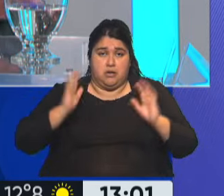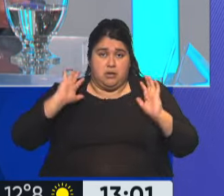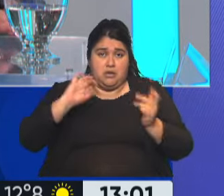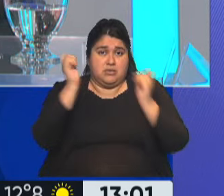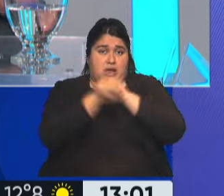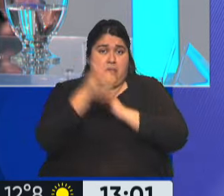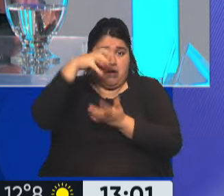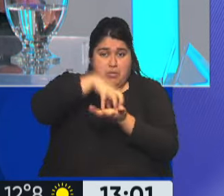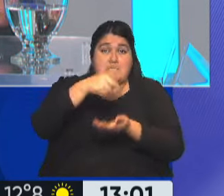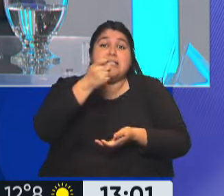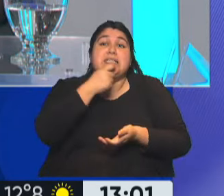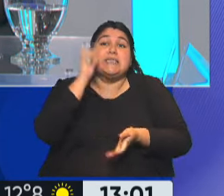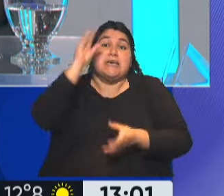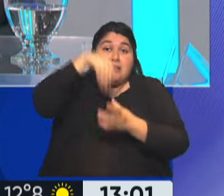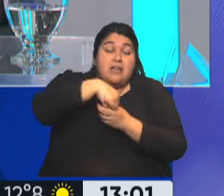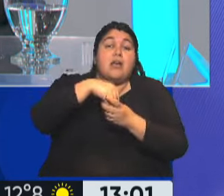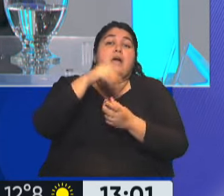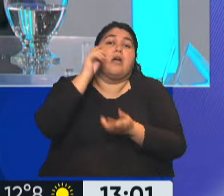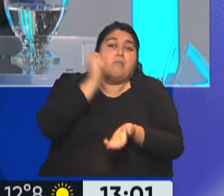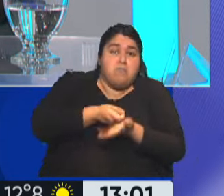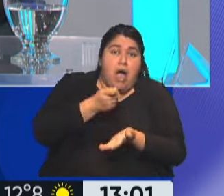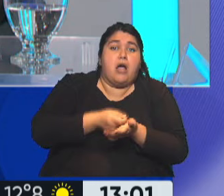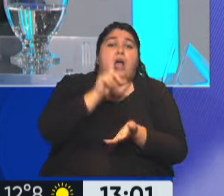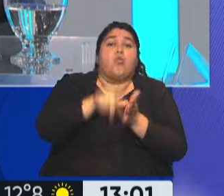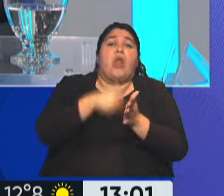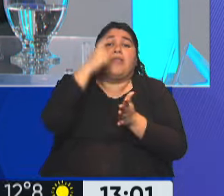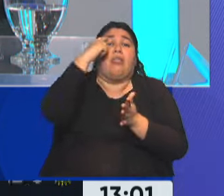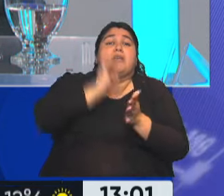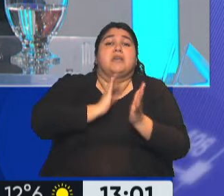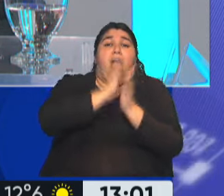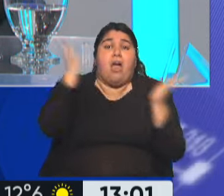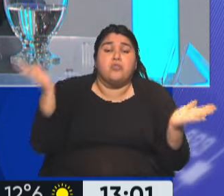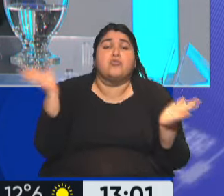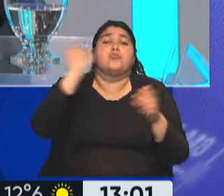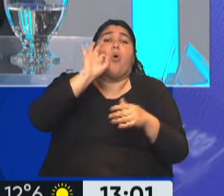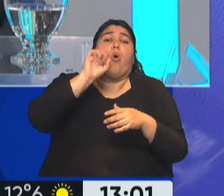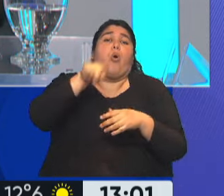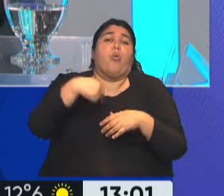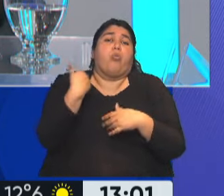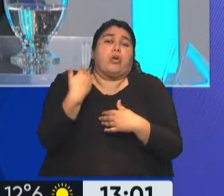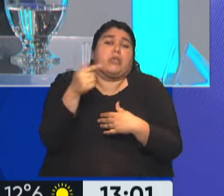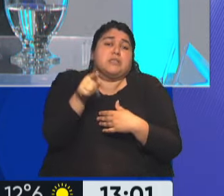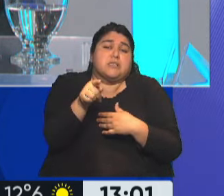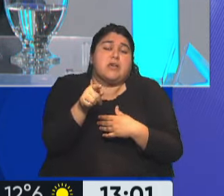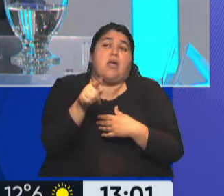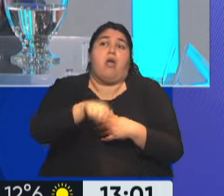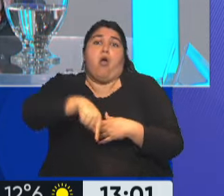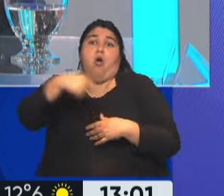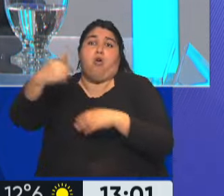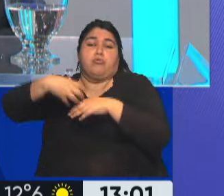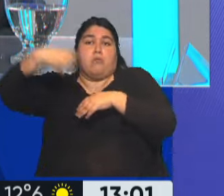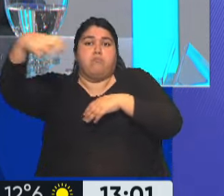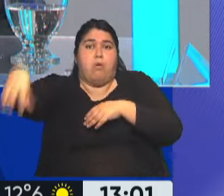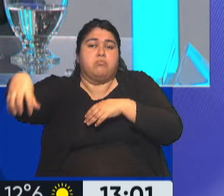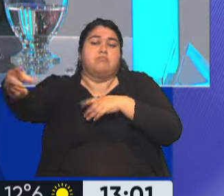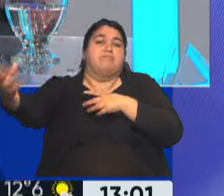que gerencien el fútbol durante 10 años a tal empresa o que vengan y gerencien otra empresa, el básquet,